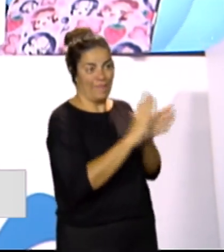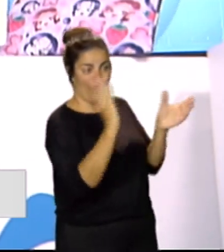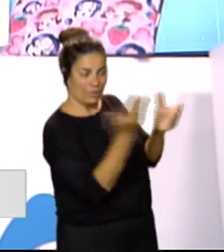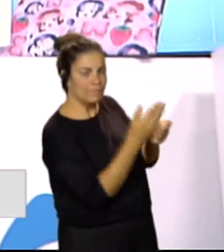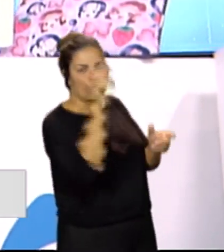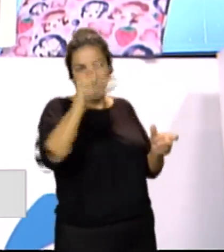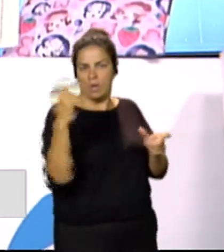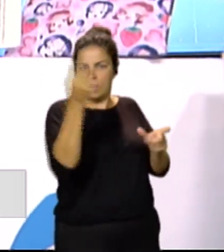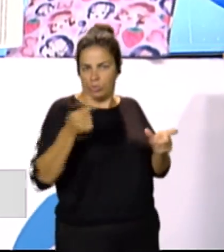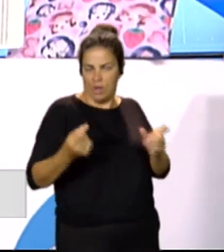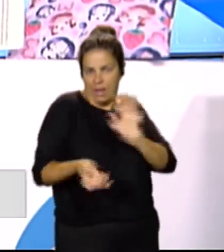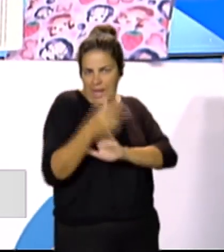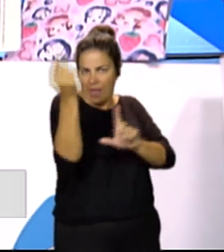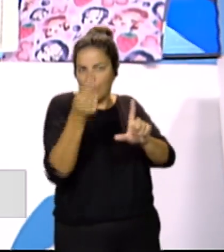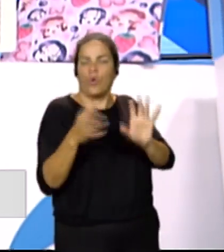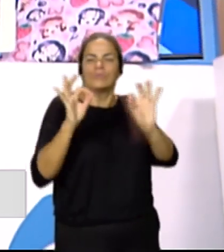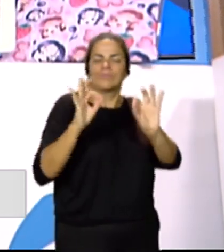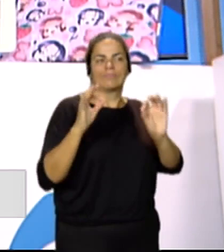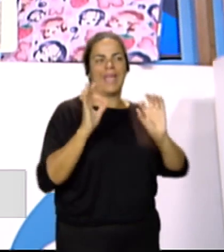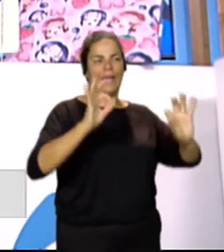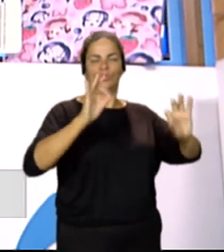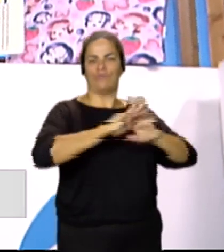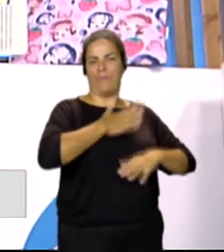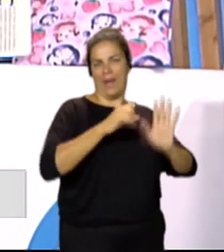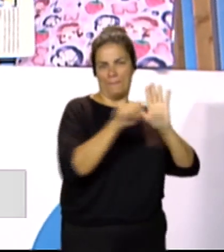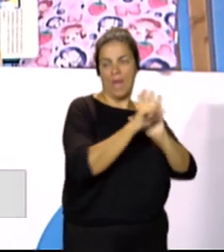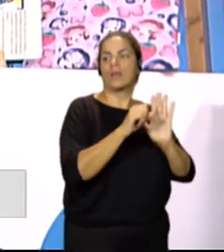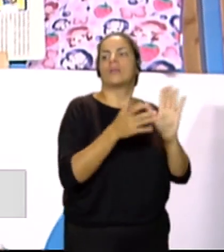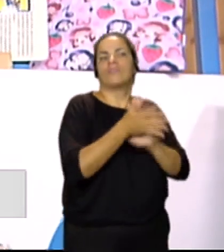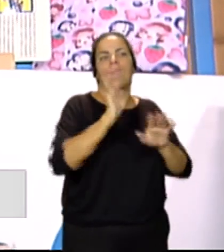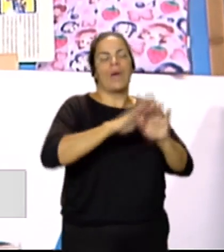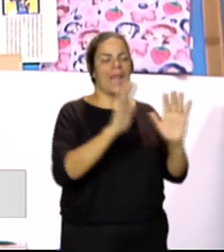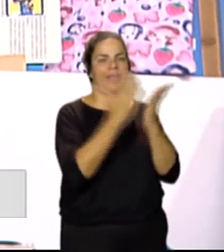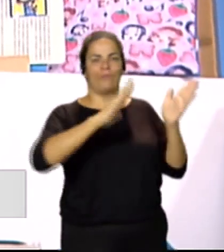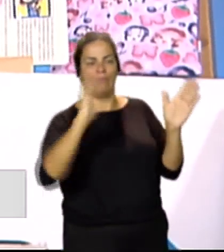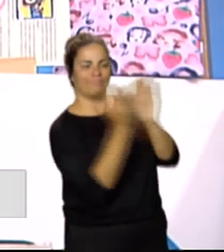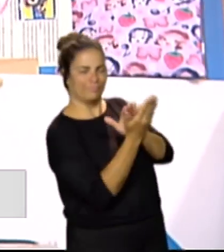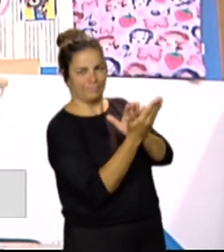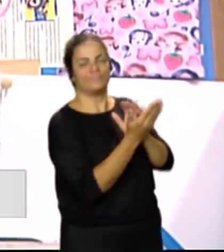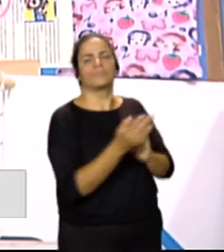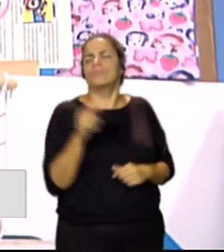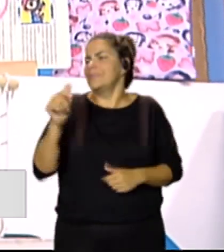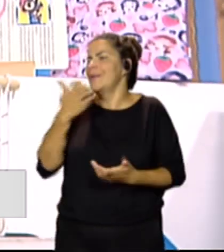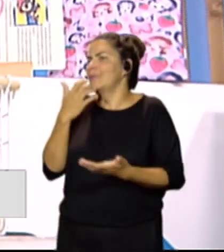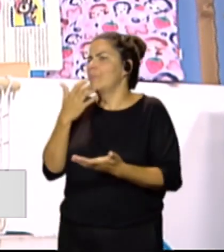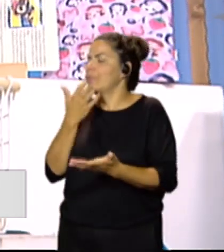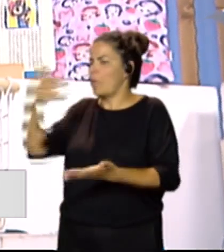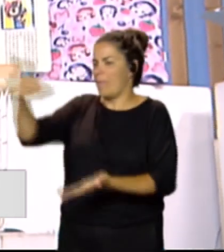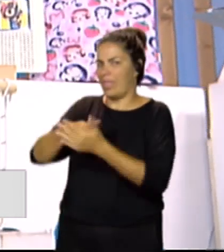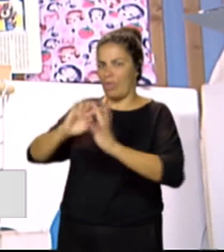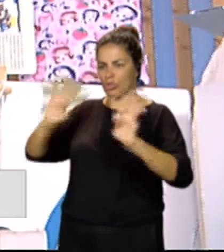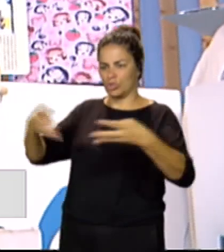exclusivos para Mochimón, y bueno, son complementos para llevar tus lecturas dentro de la funda. ¿Cómo te organizas, por ejemplo, para hacer frente a los pedidos online?